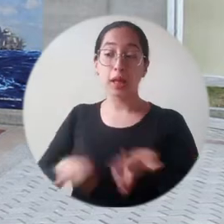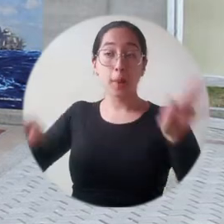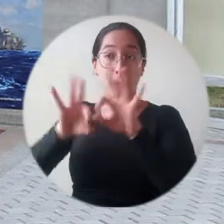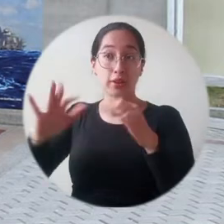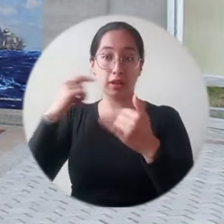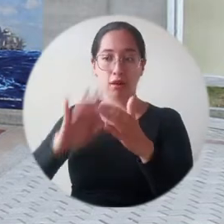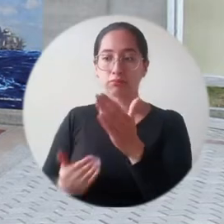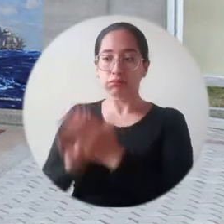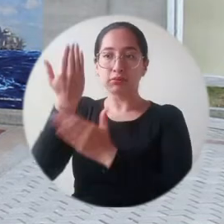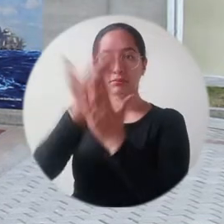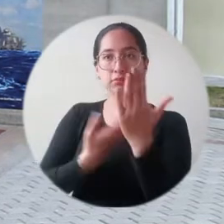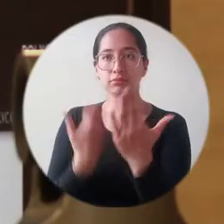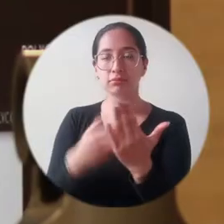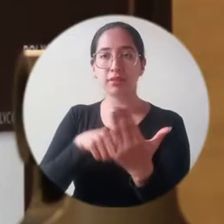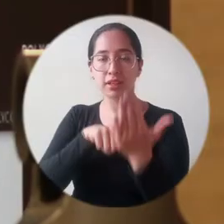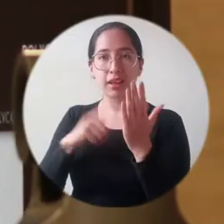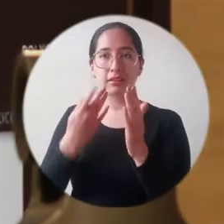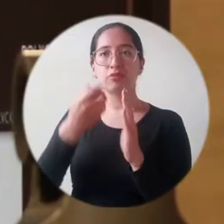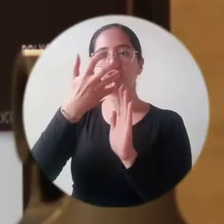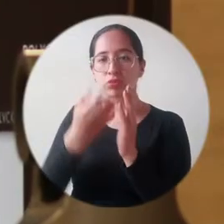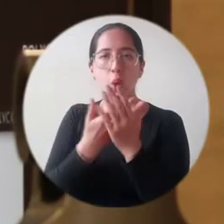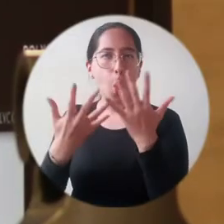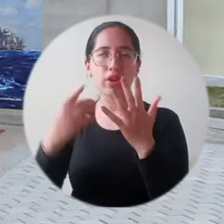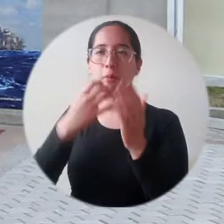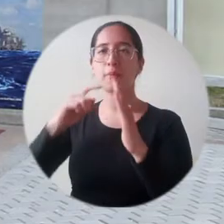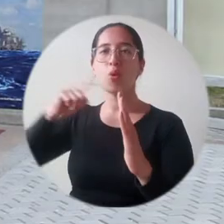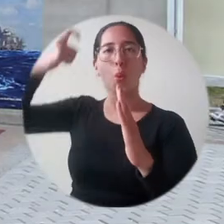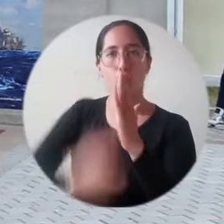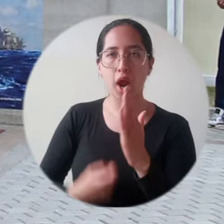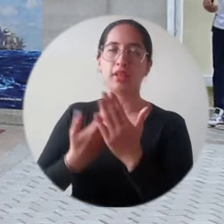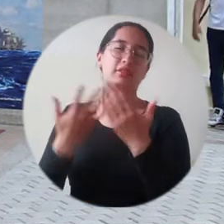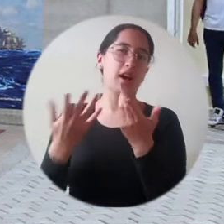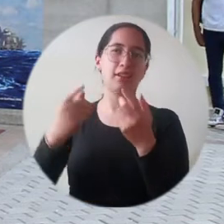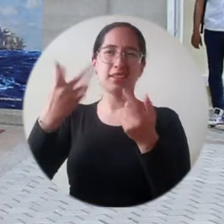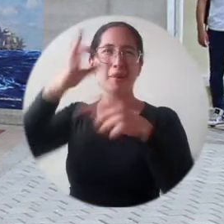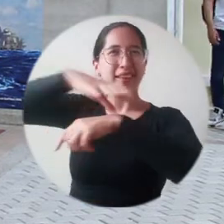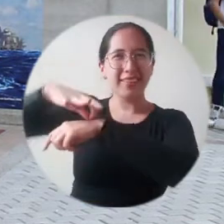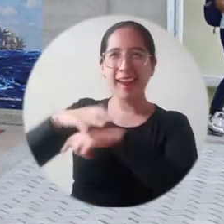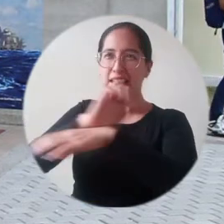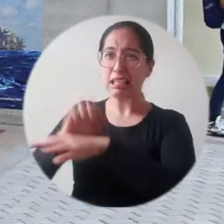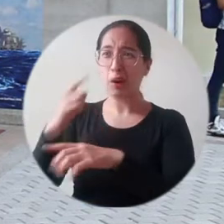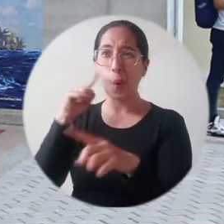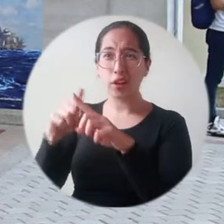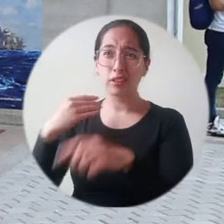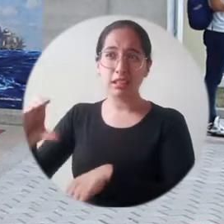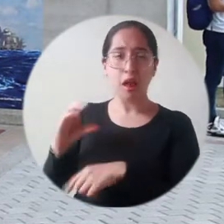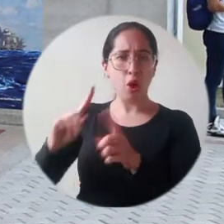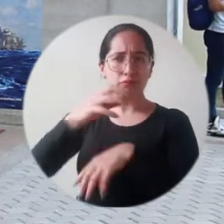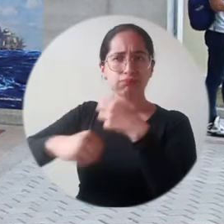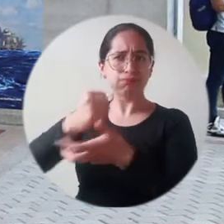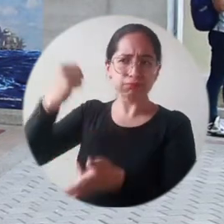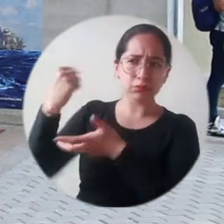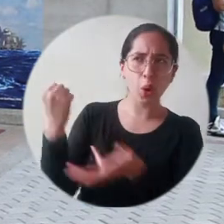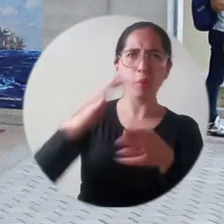toda la actualización en materia de tributación, en materia de impuestos de renta, en materia de las entidades sin ánimo de lucro y todos los avances que ha